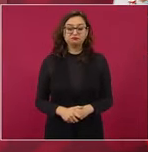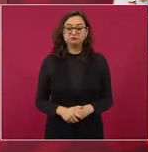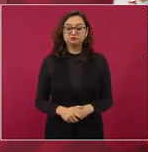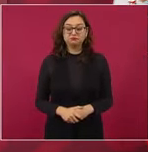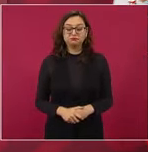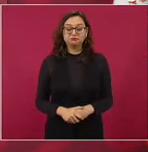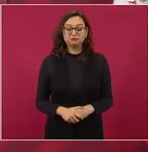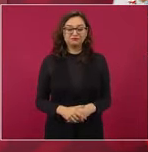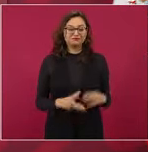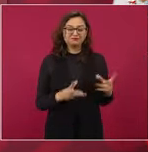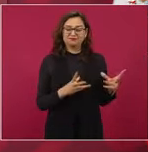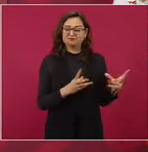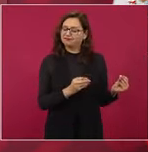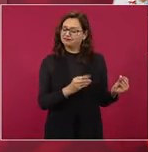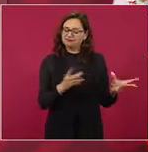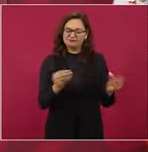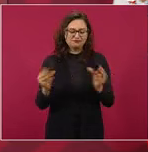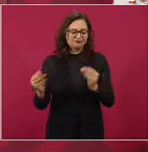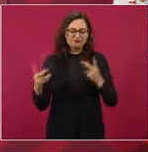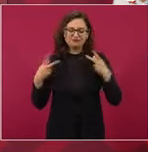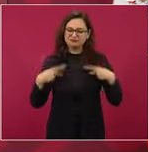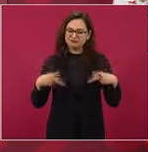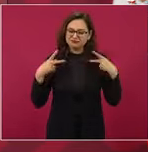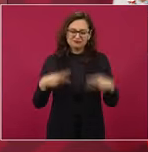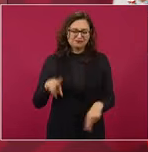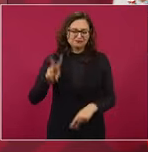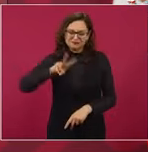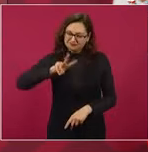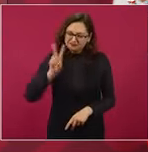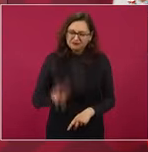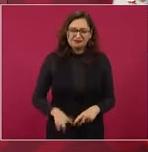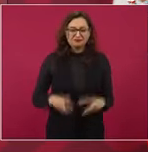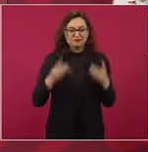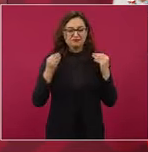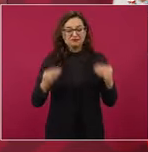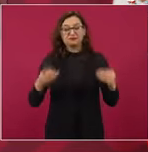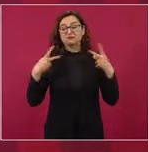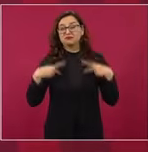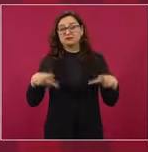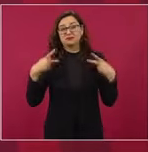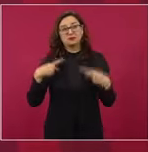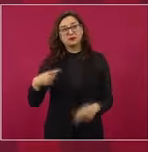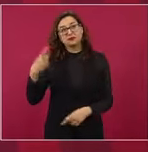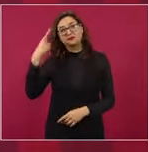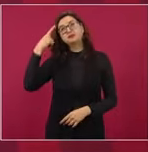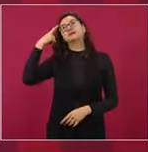muchos otros, Jaime Avilés.